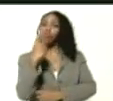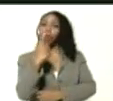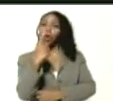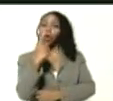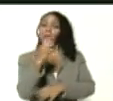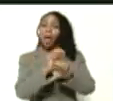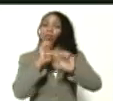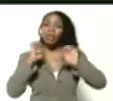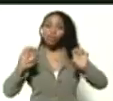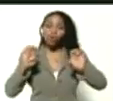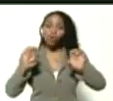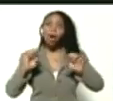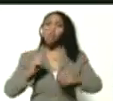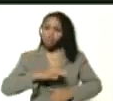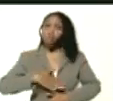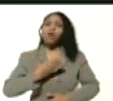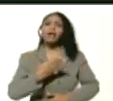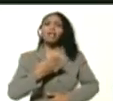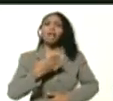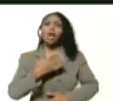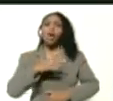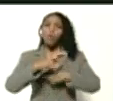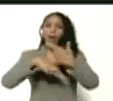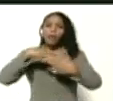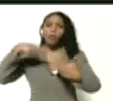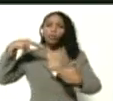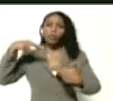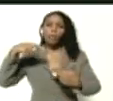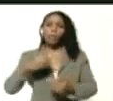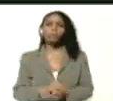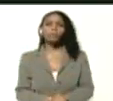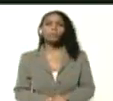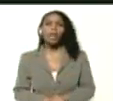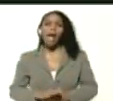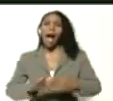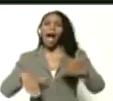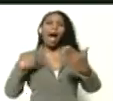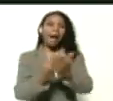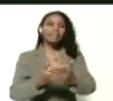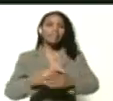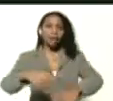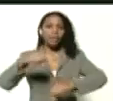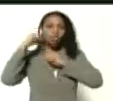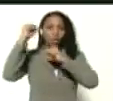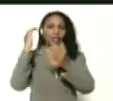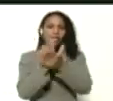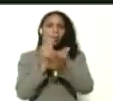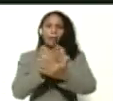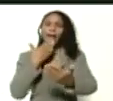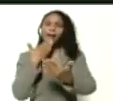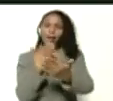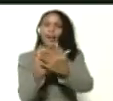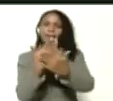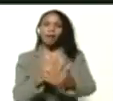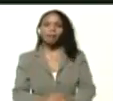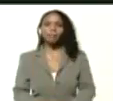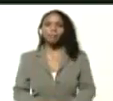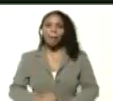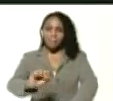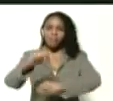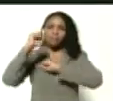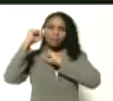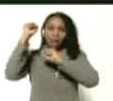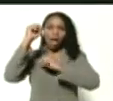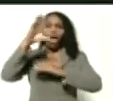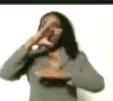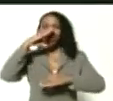educación es posible una revolución hasta la victoria siempre muchas gracias venceremos